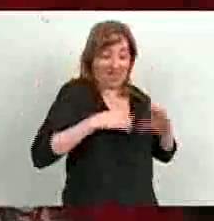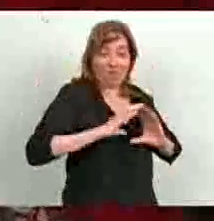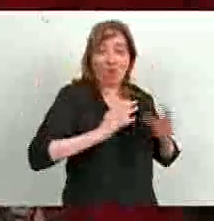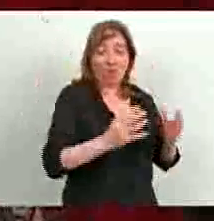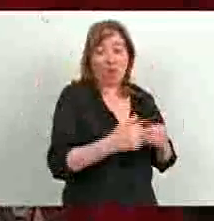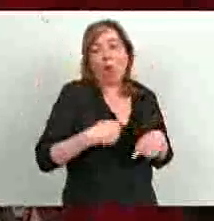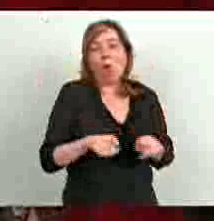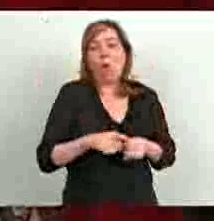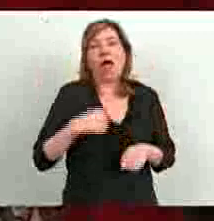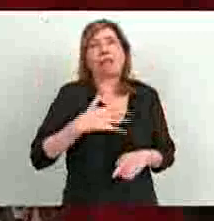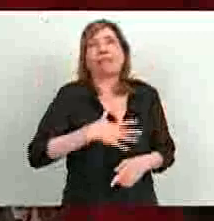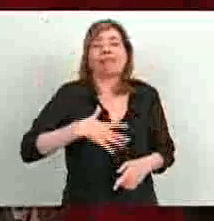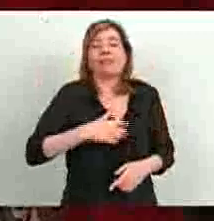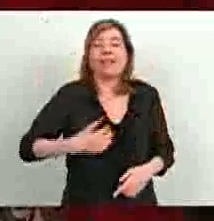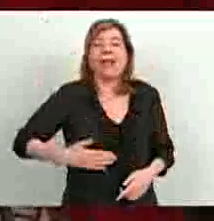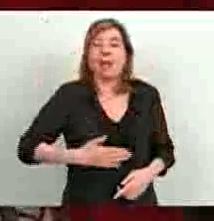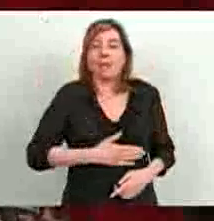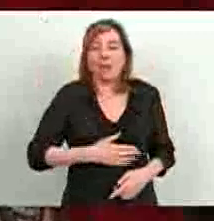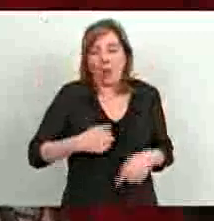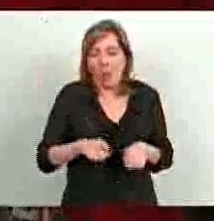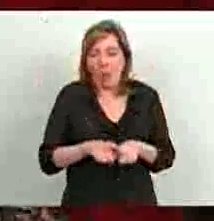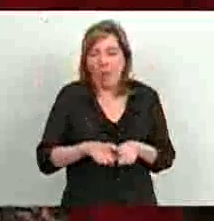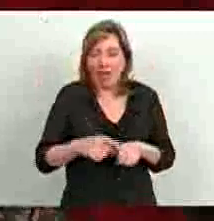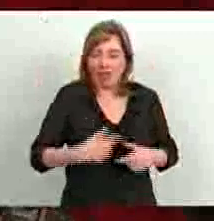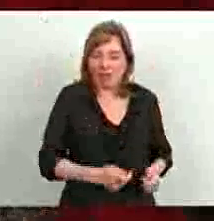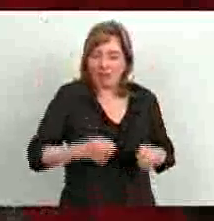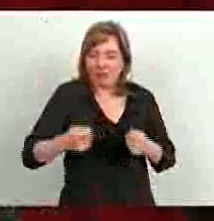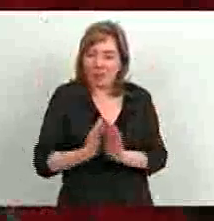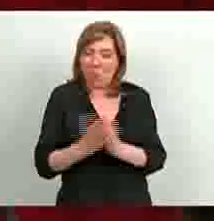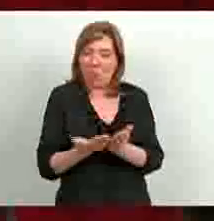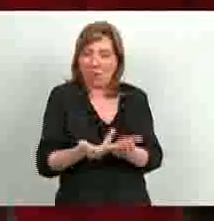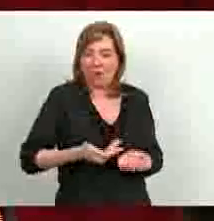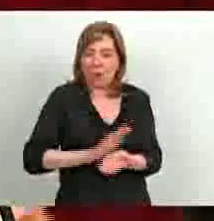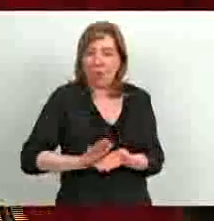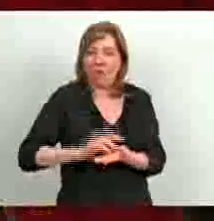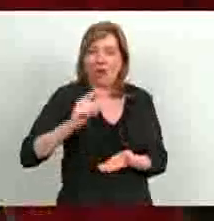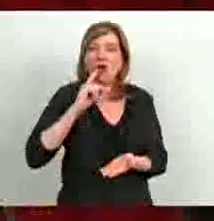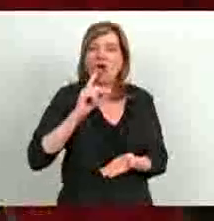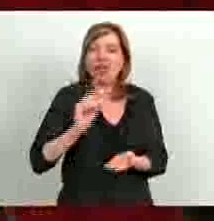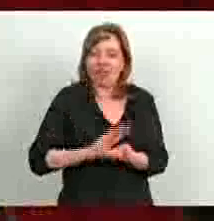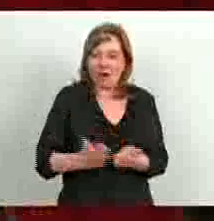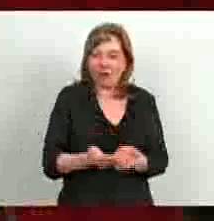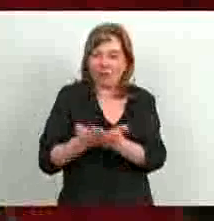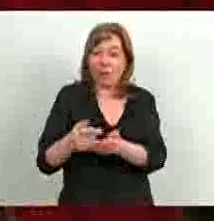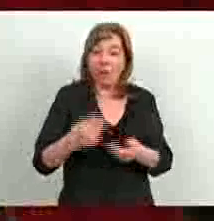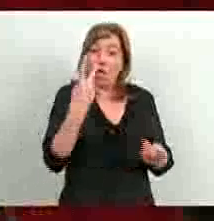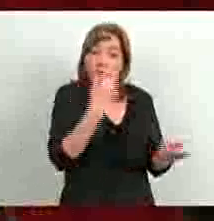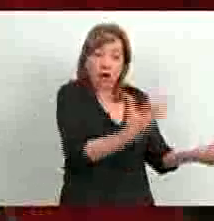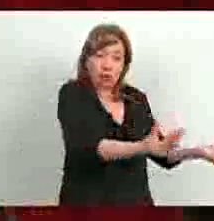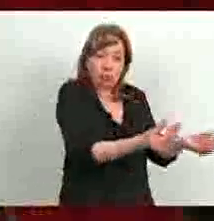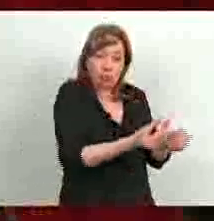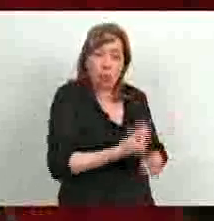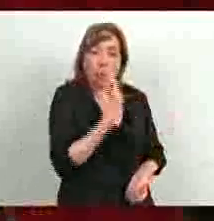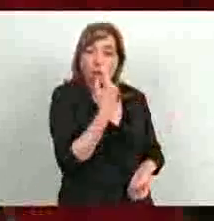que me iba a sentir Napoleón el día que les mandara a ustedes el código. Pero el código realmente, vuelvo a reiterar, unificado, comercial,